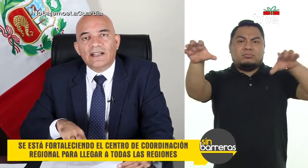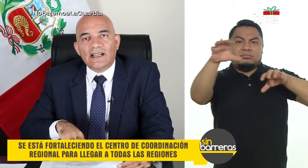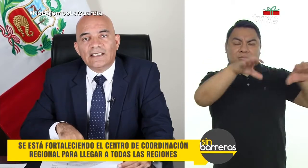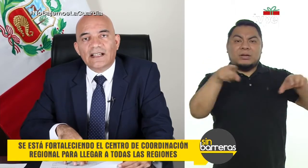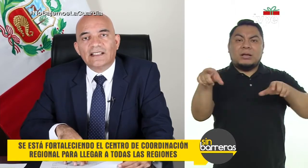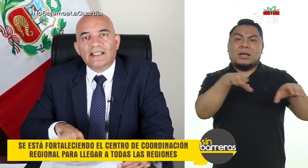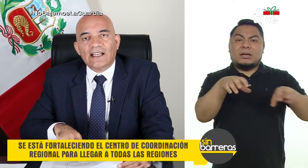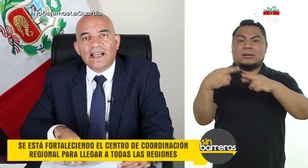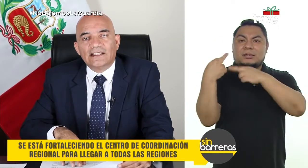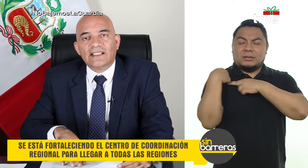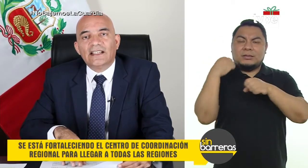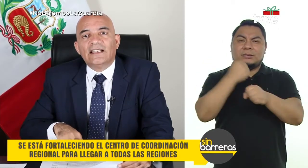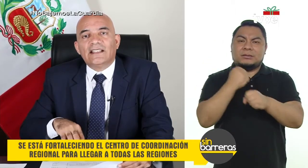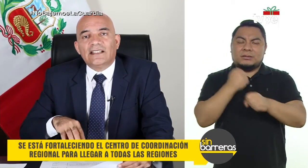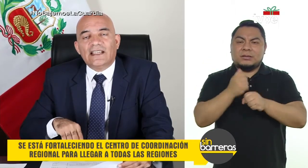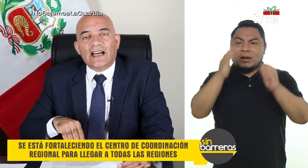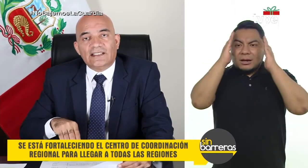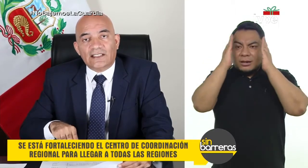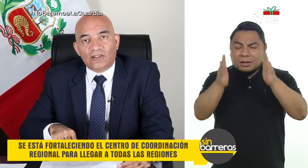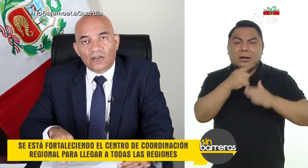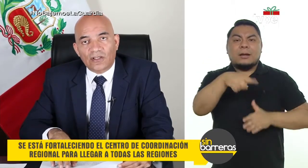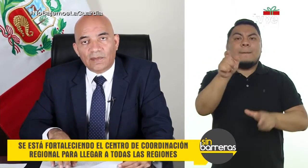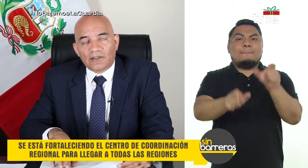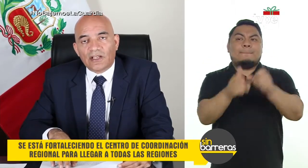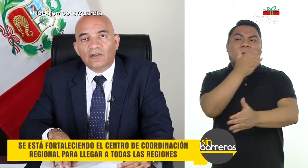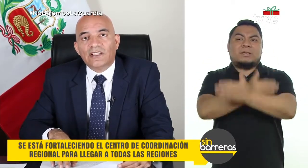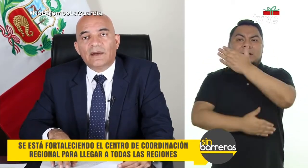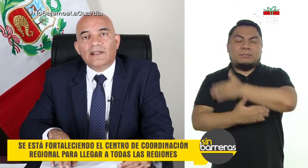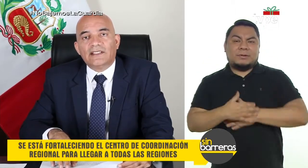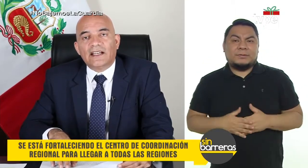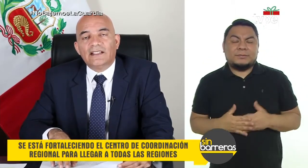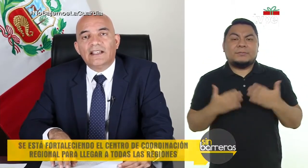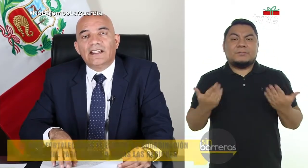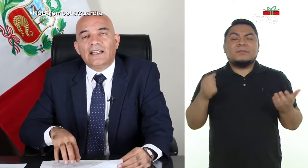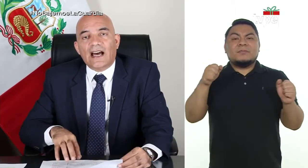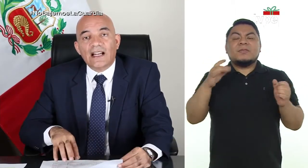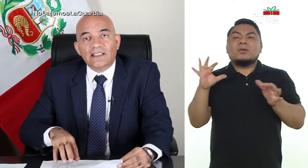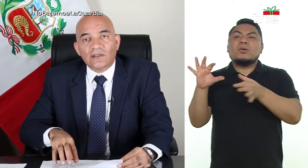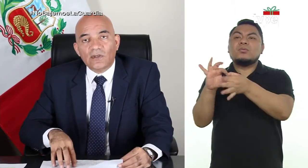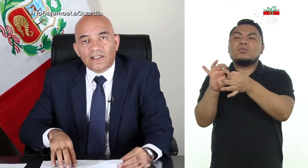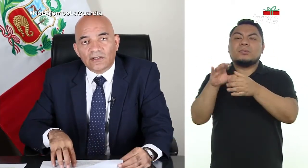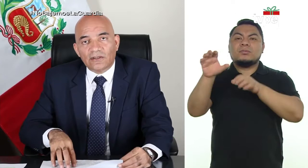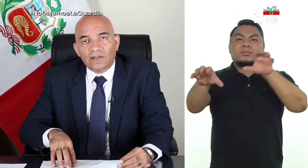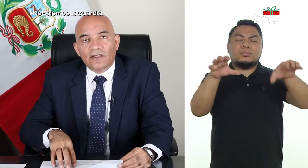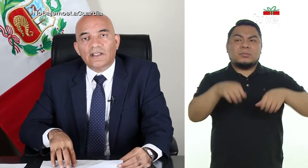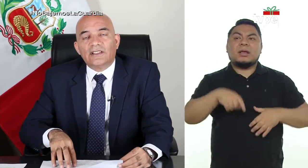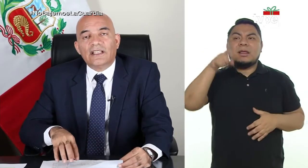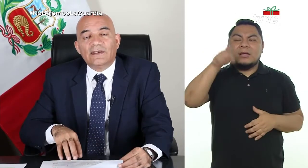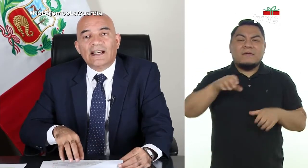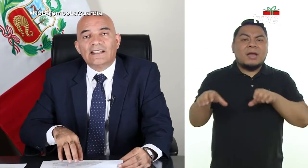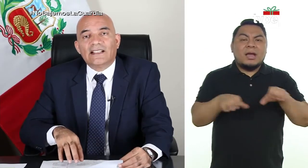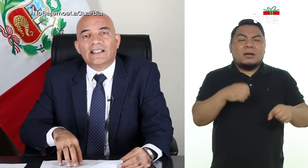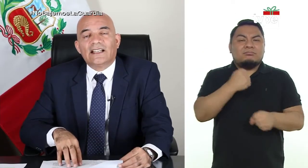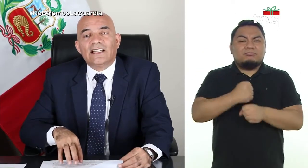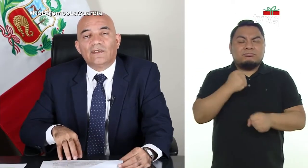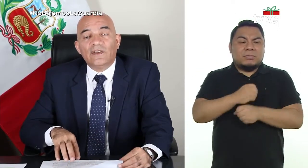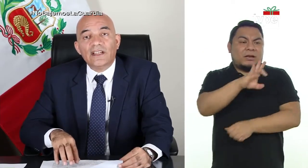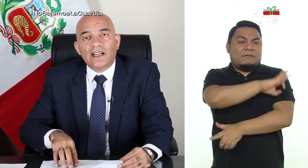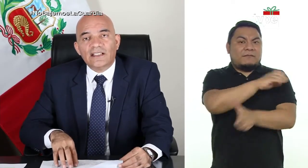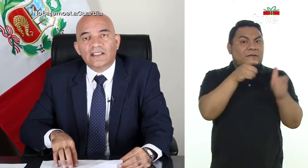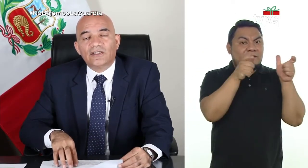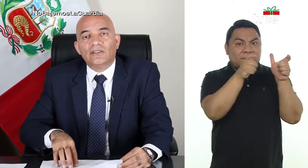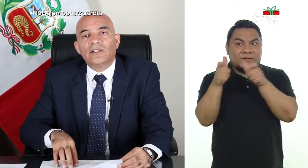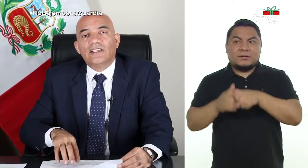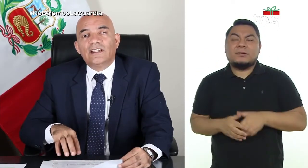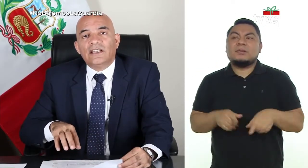que deben realizar tareas de atención a personas con discapacidad, de articulación, deben realizar tareas de